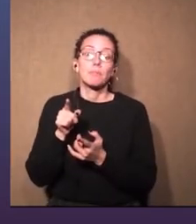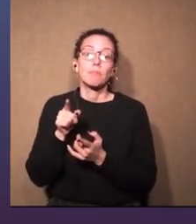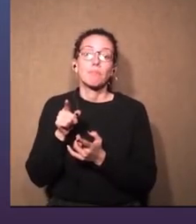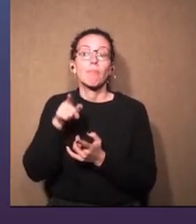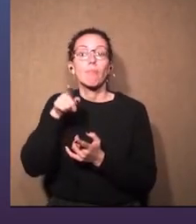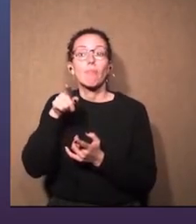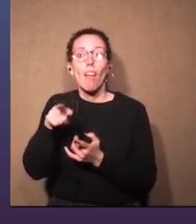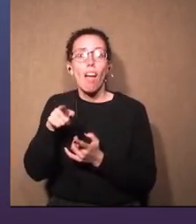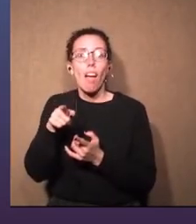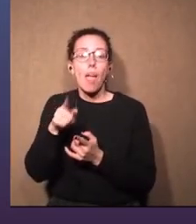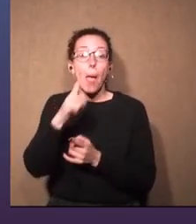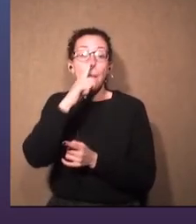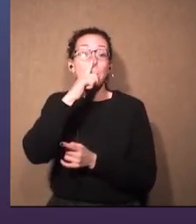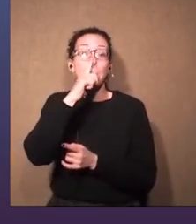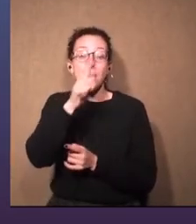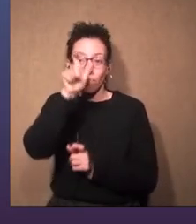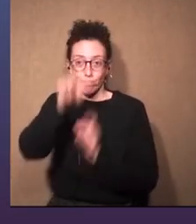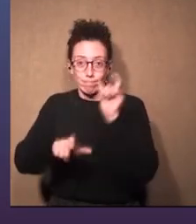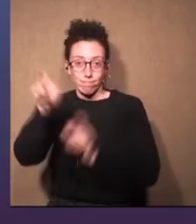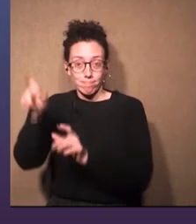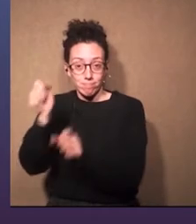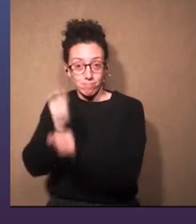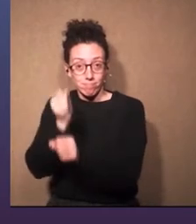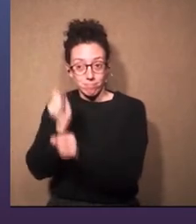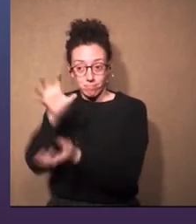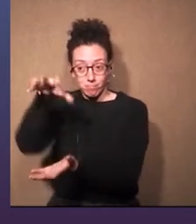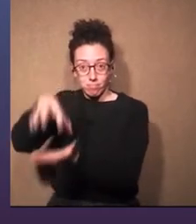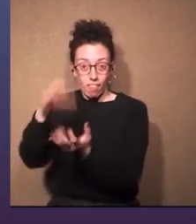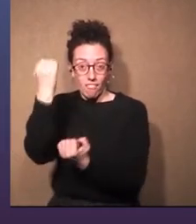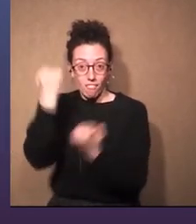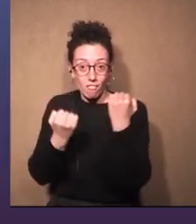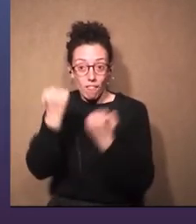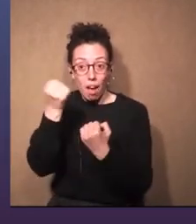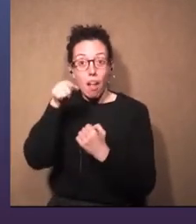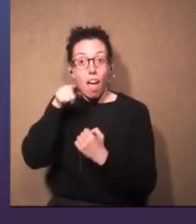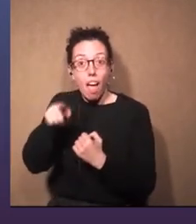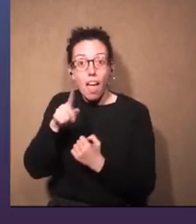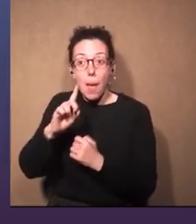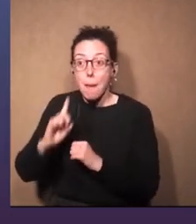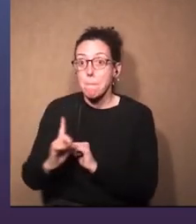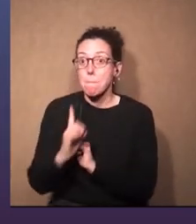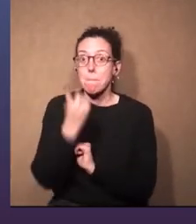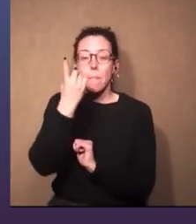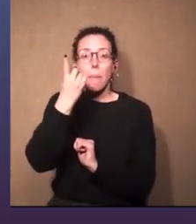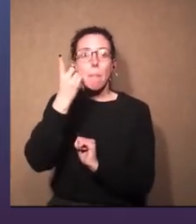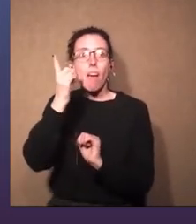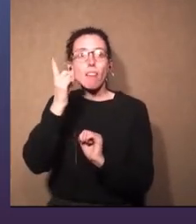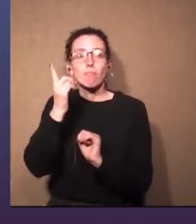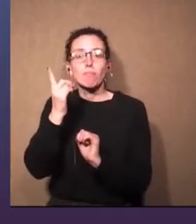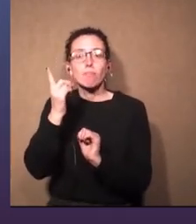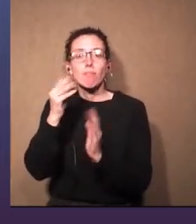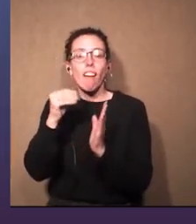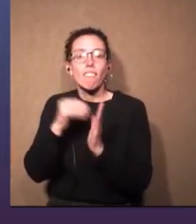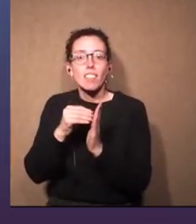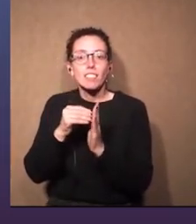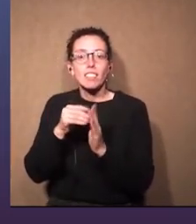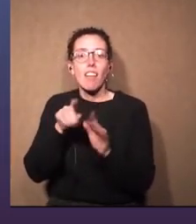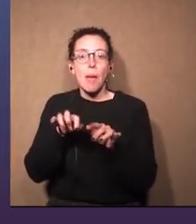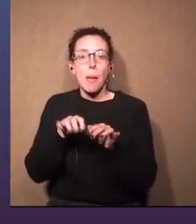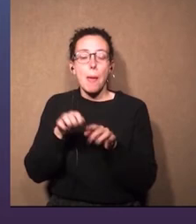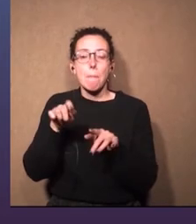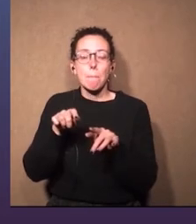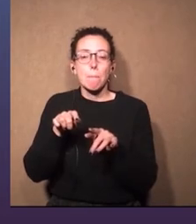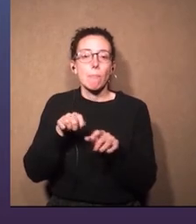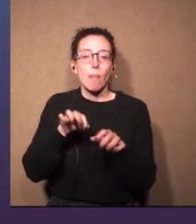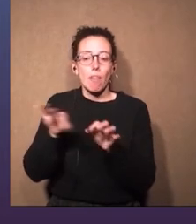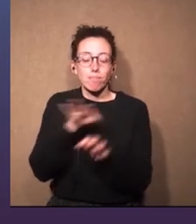éramos mil obreros, y ahí fue mi primer contacto con una máquina de